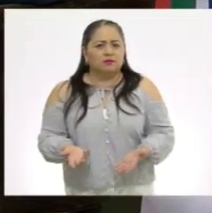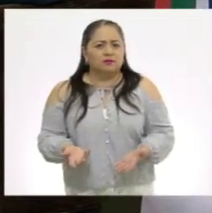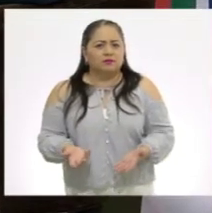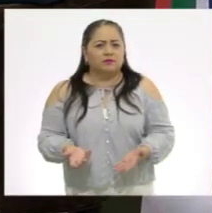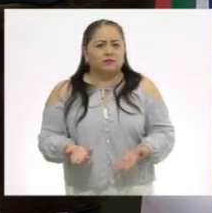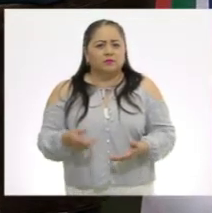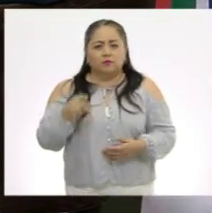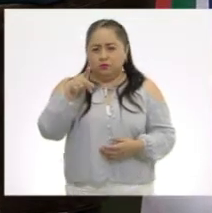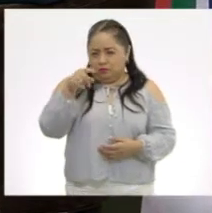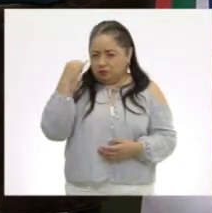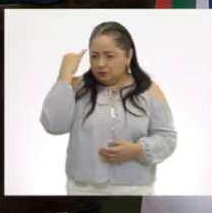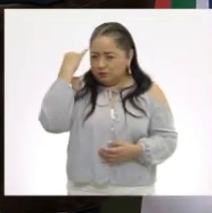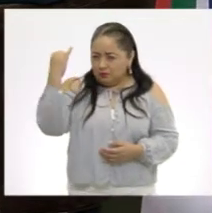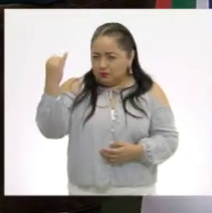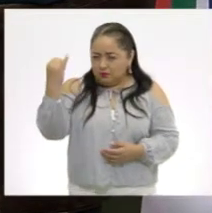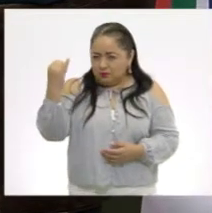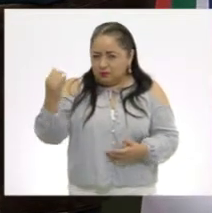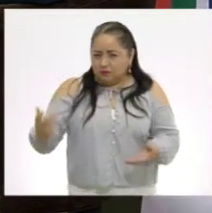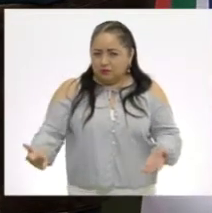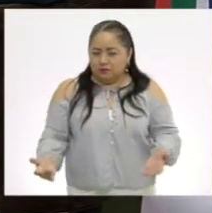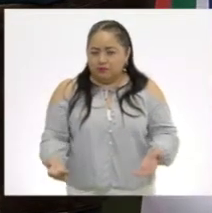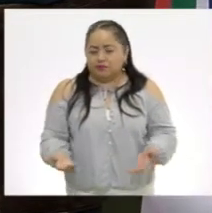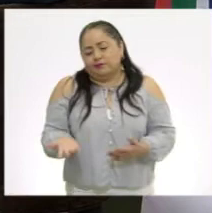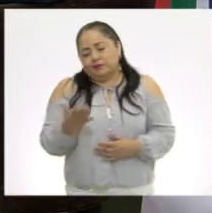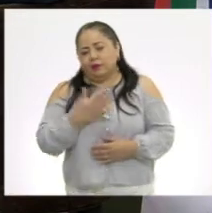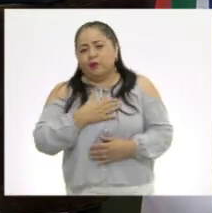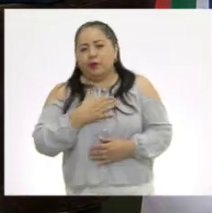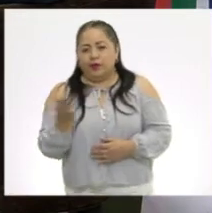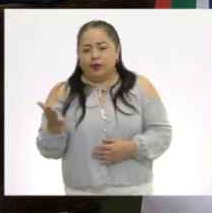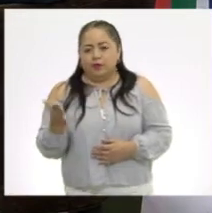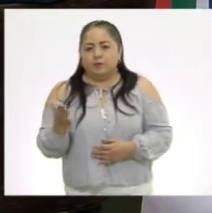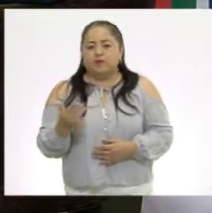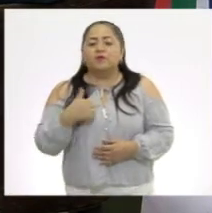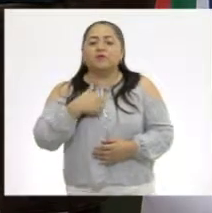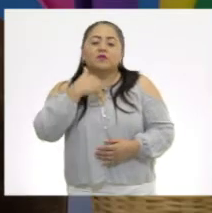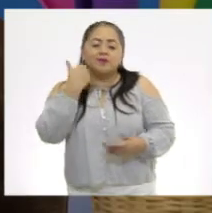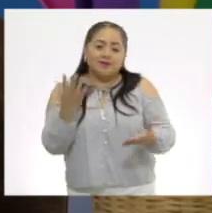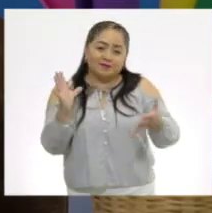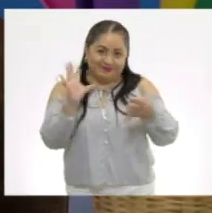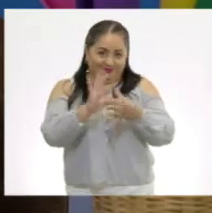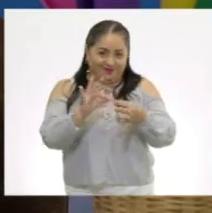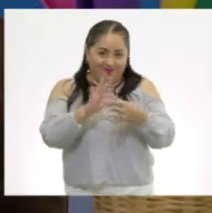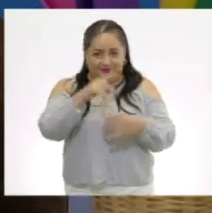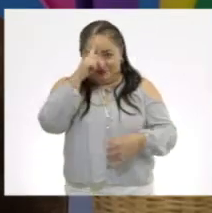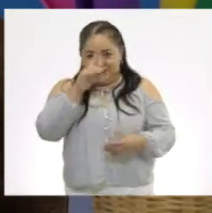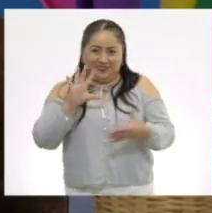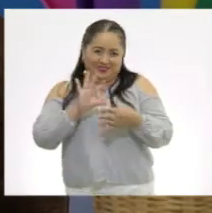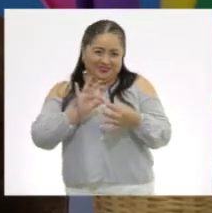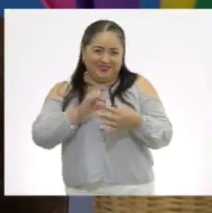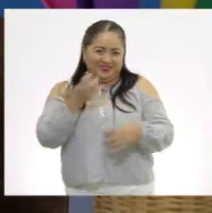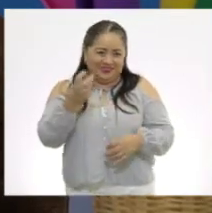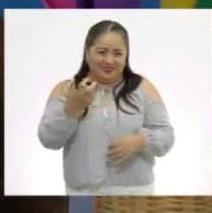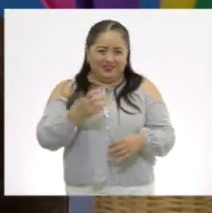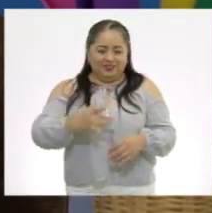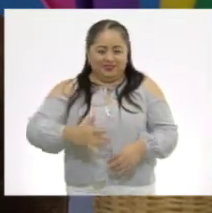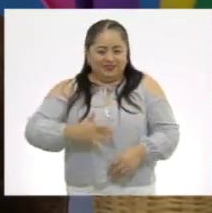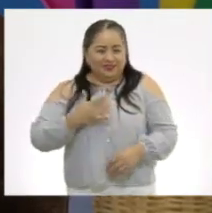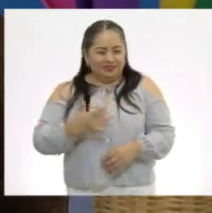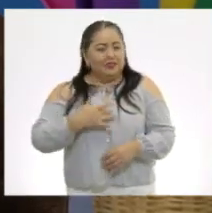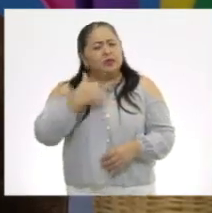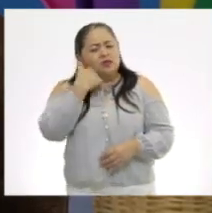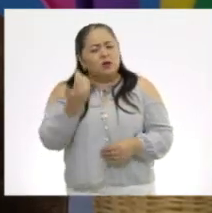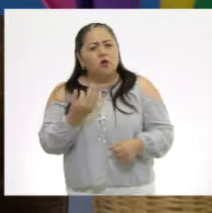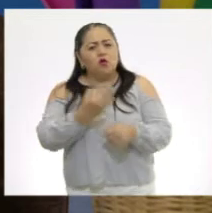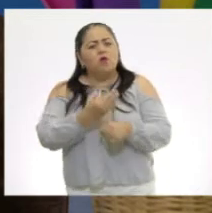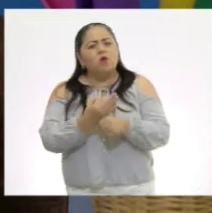¿Se imaginan? Y bueno, quisiera decirles que para seguir hablando de la empatía, quiero